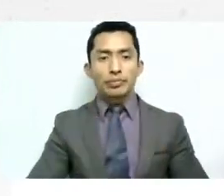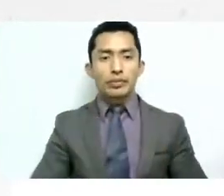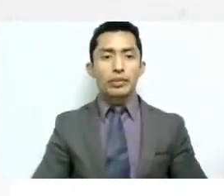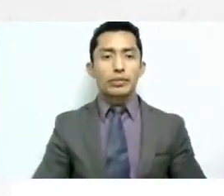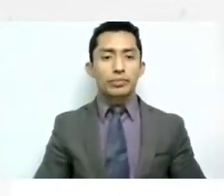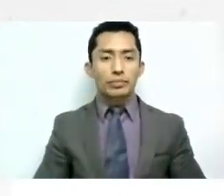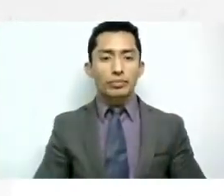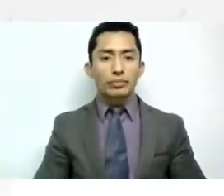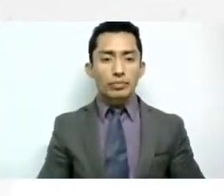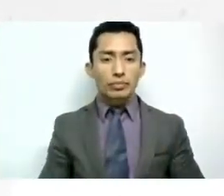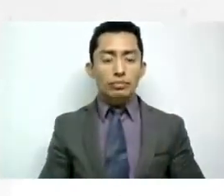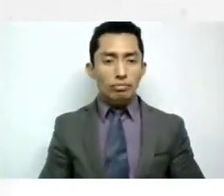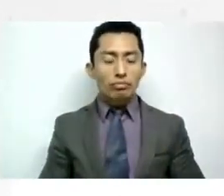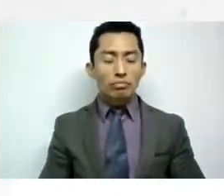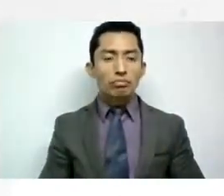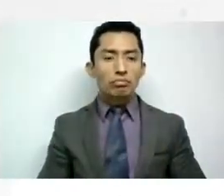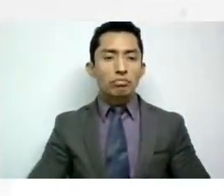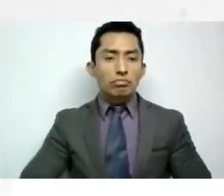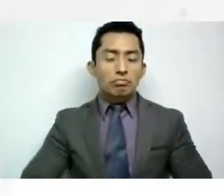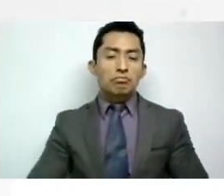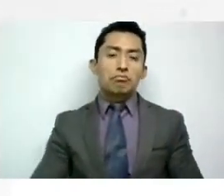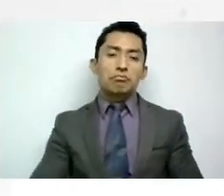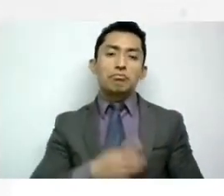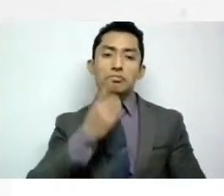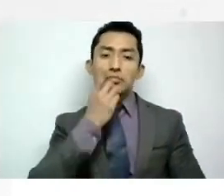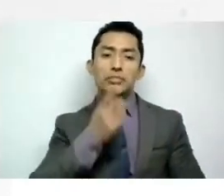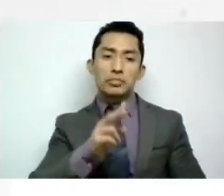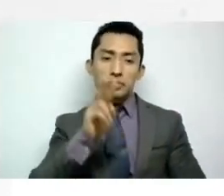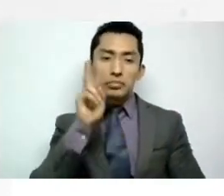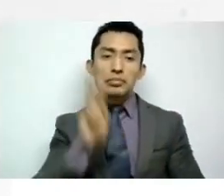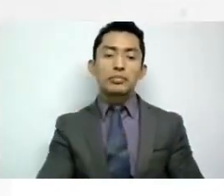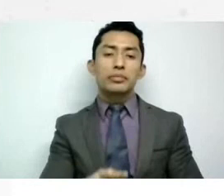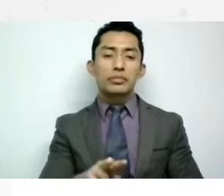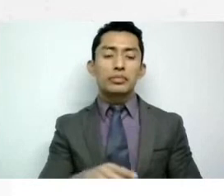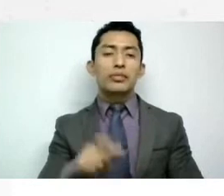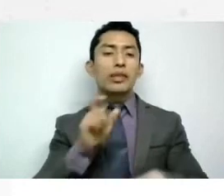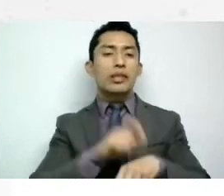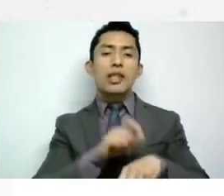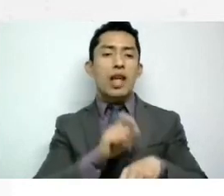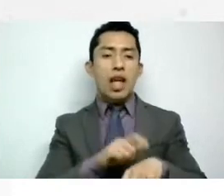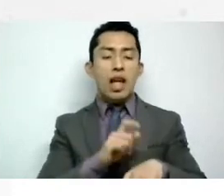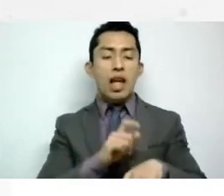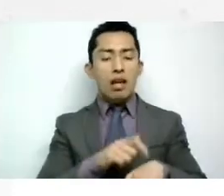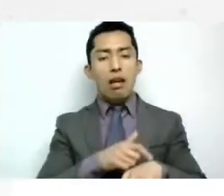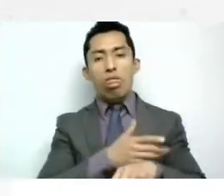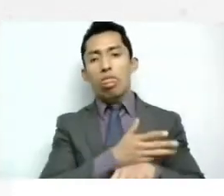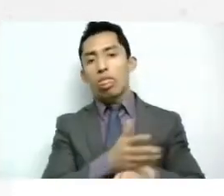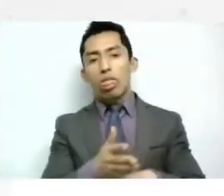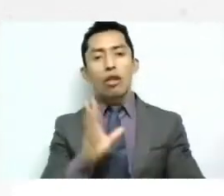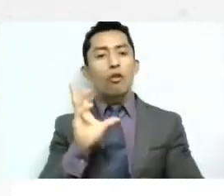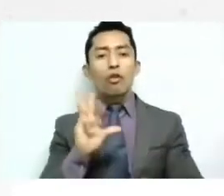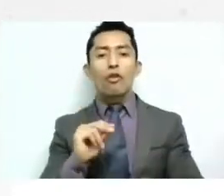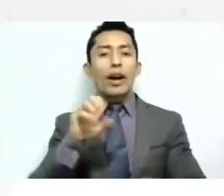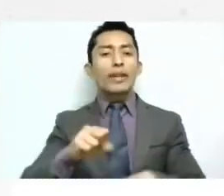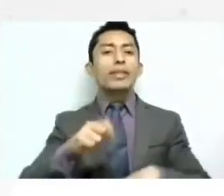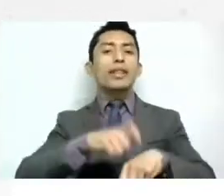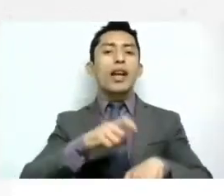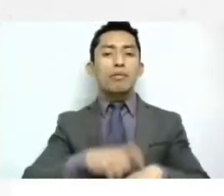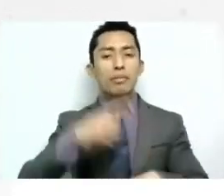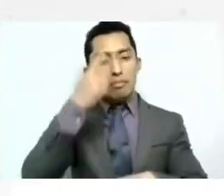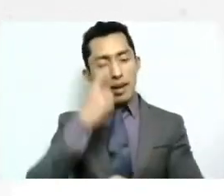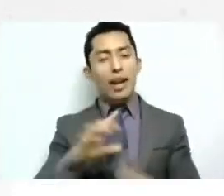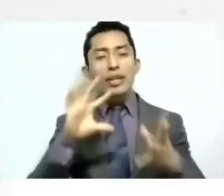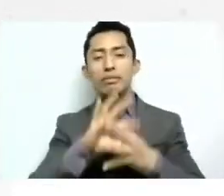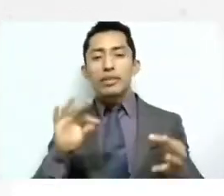De verdad creo que por cuestiones de tiempo no nos da para analizar todos como bien lo